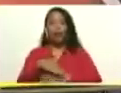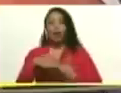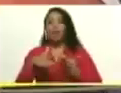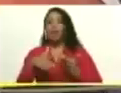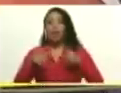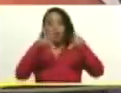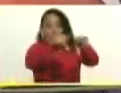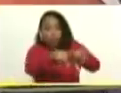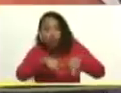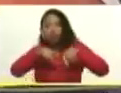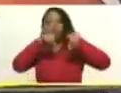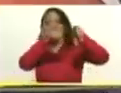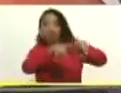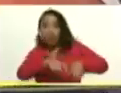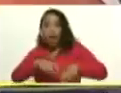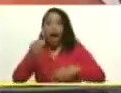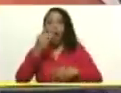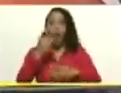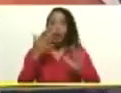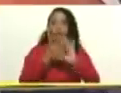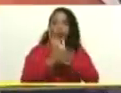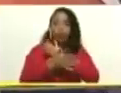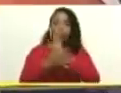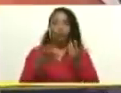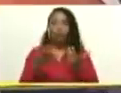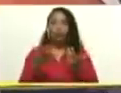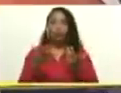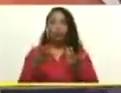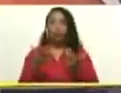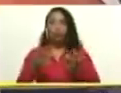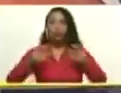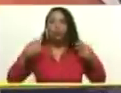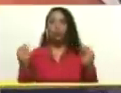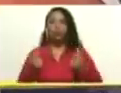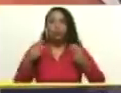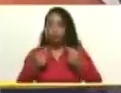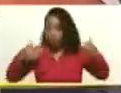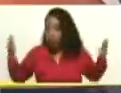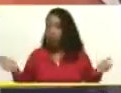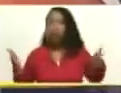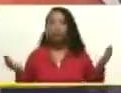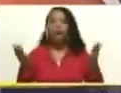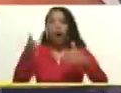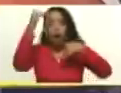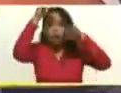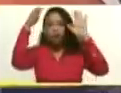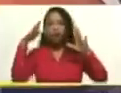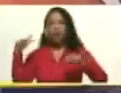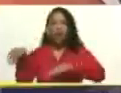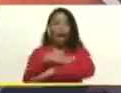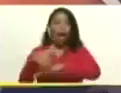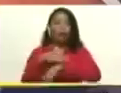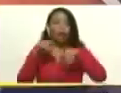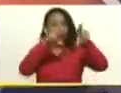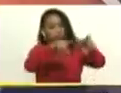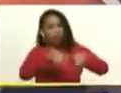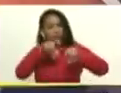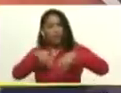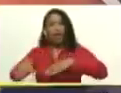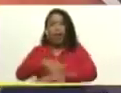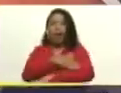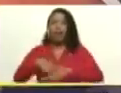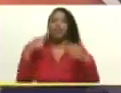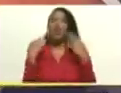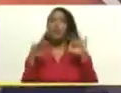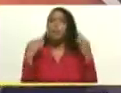agrícolas, hemos hablado del plan, reanimar el plan para la atención de las vías agrícolas y las vías rurales